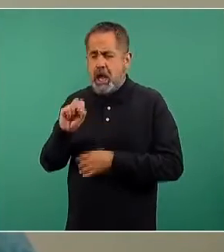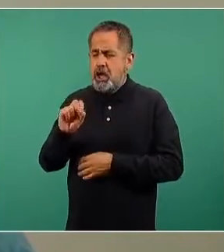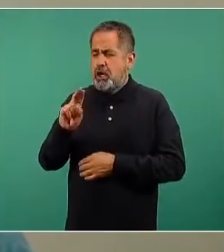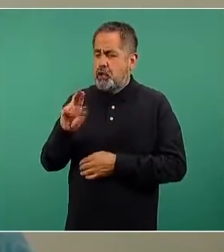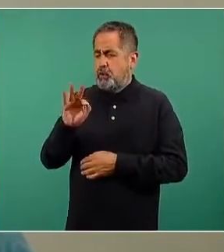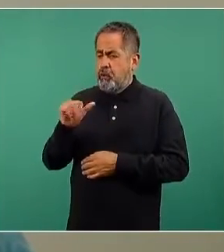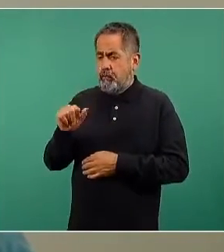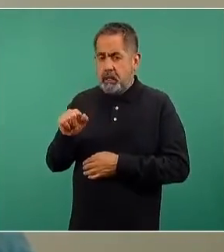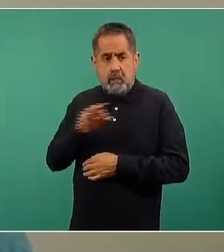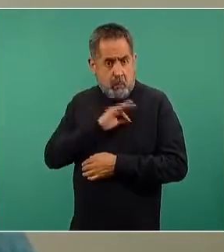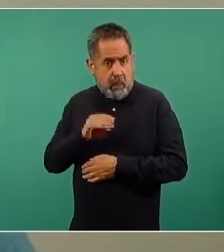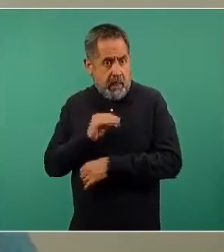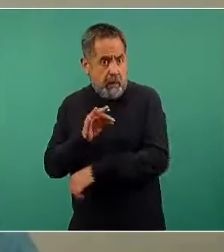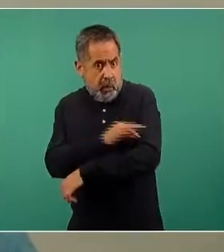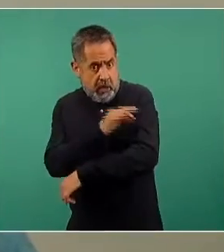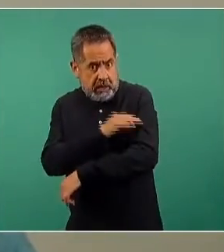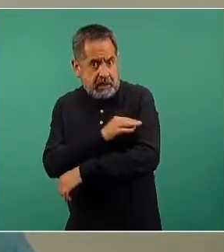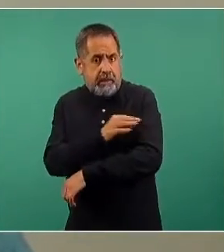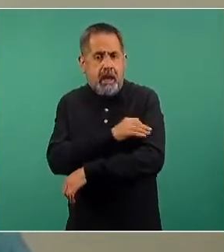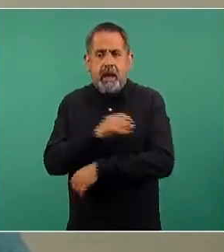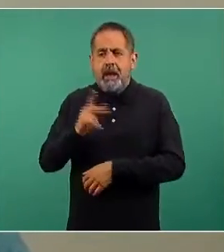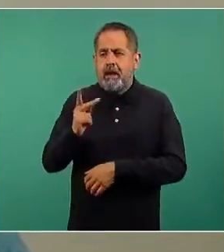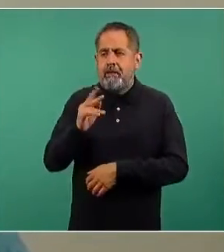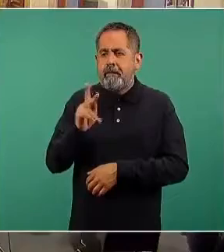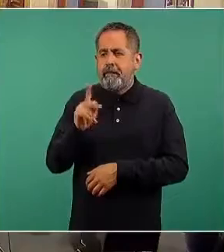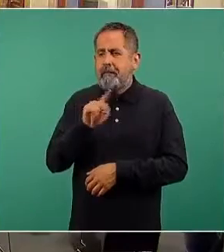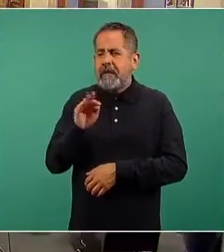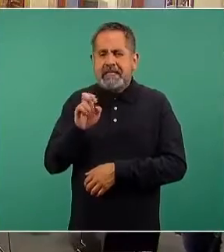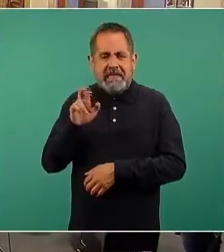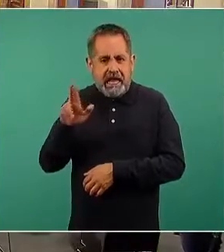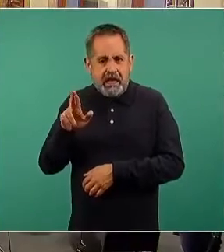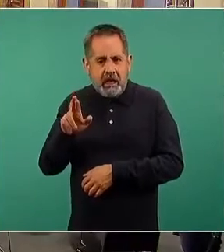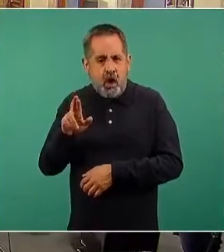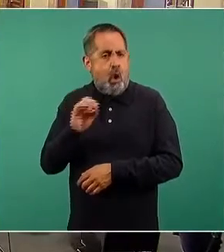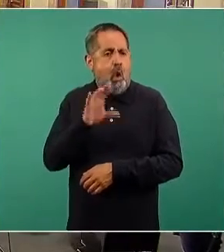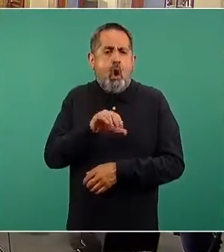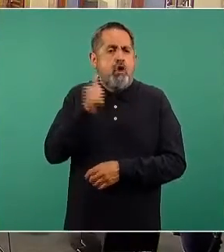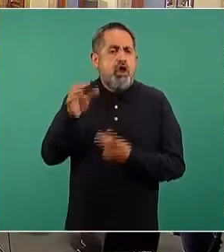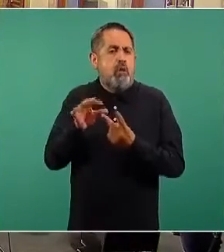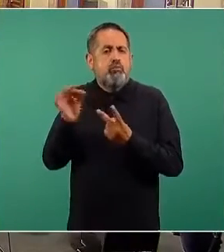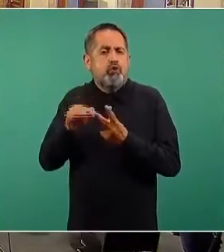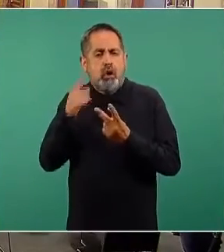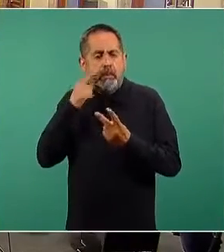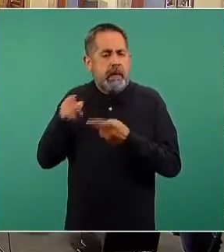aplicarse la vacuna de Pfizer o hay alguna otra alternativa para personas con este tipo de alergia?